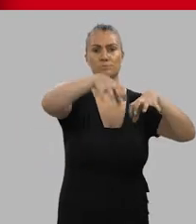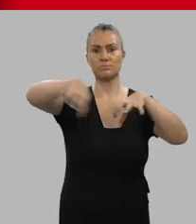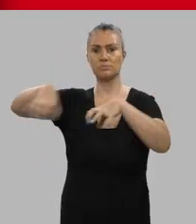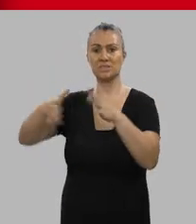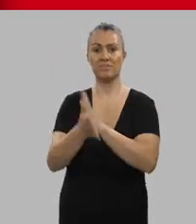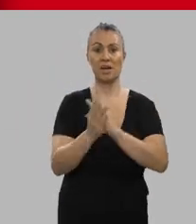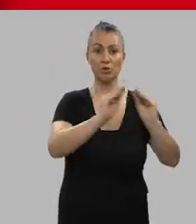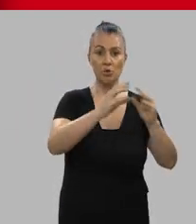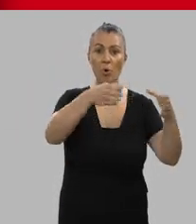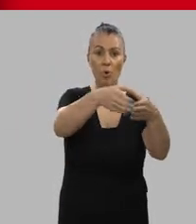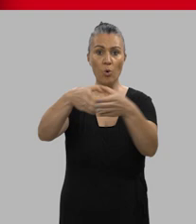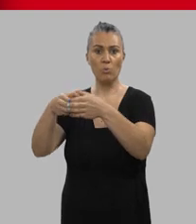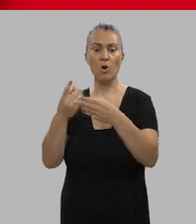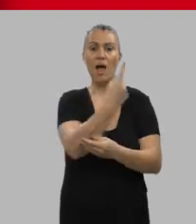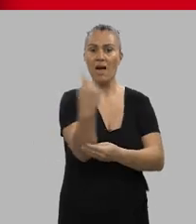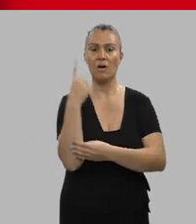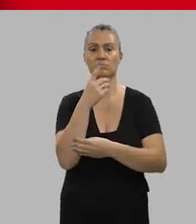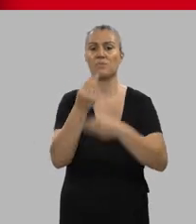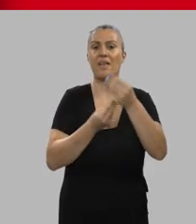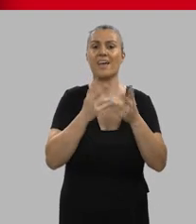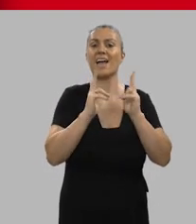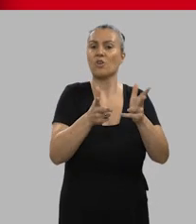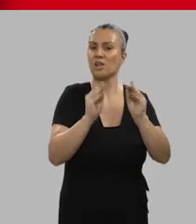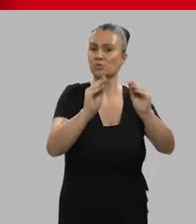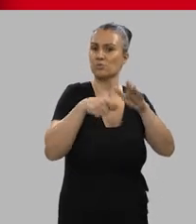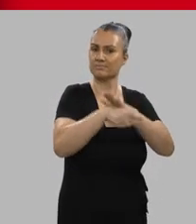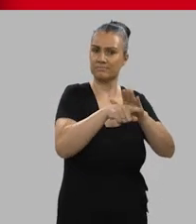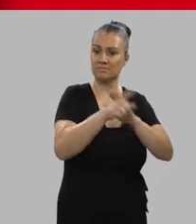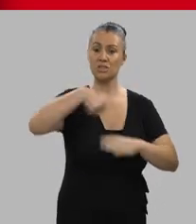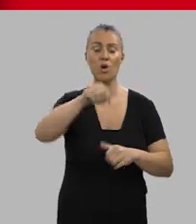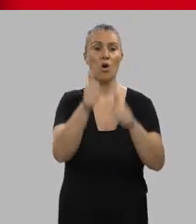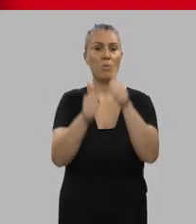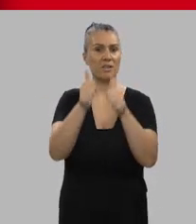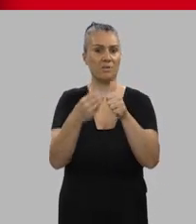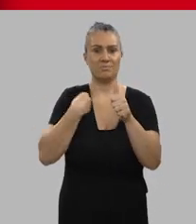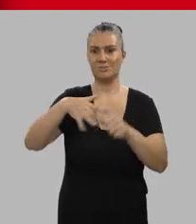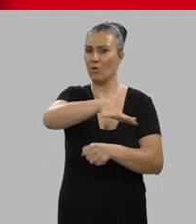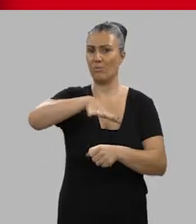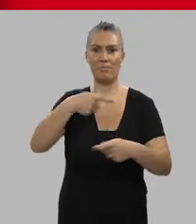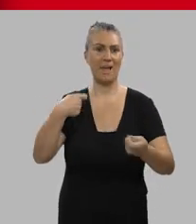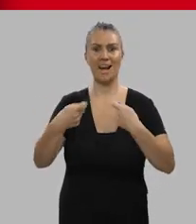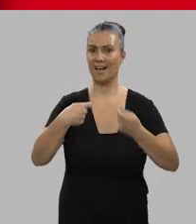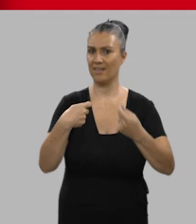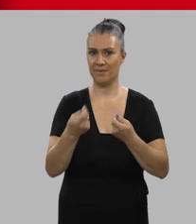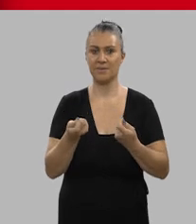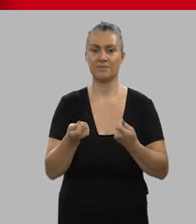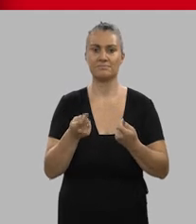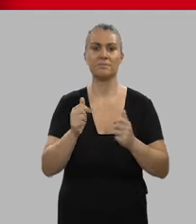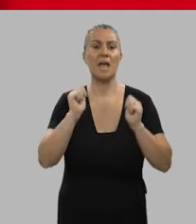cada grupo se dedica a gestionar un hotel, todos compiten en el mismo mercado y